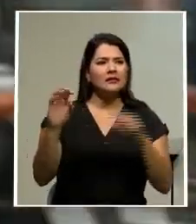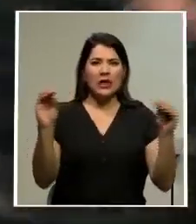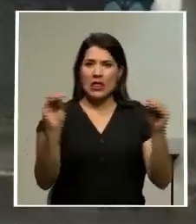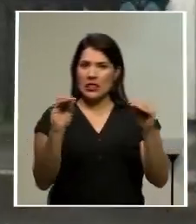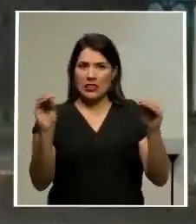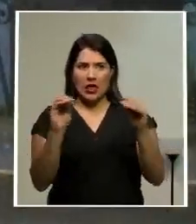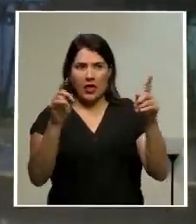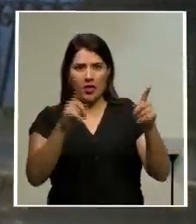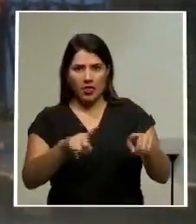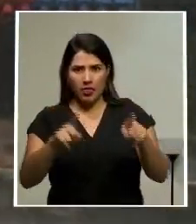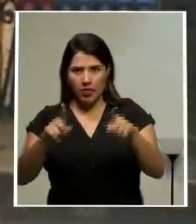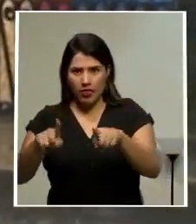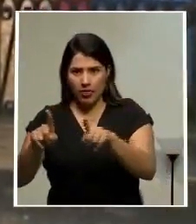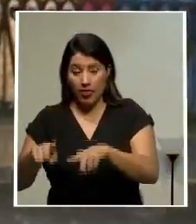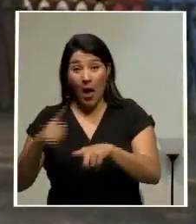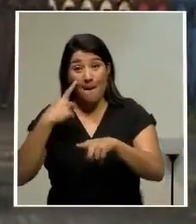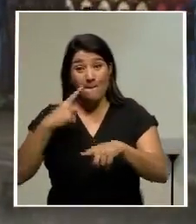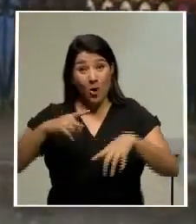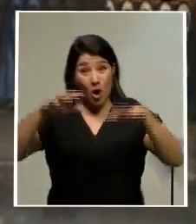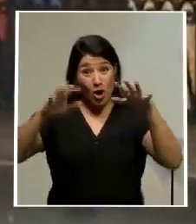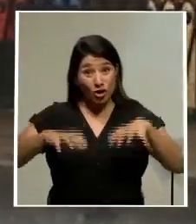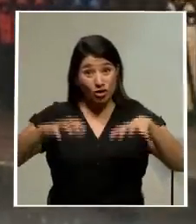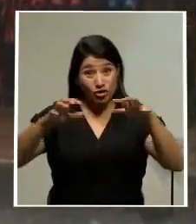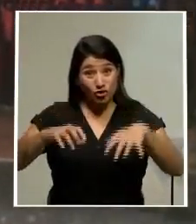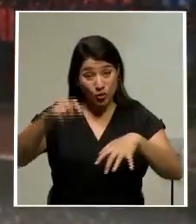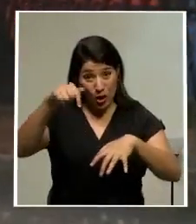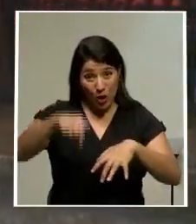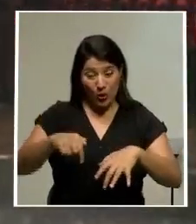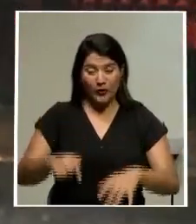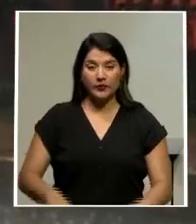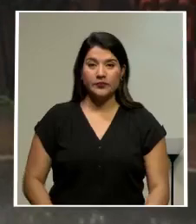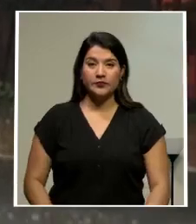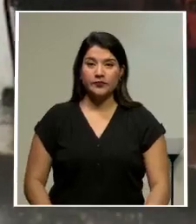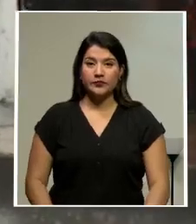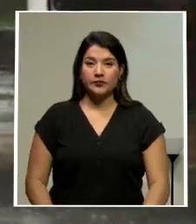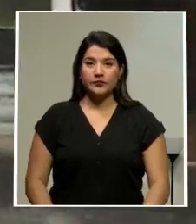presentados por el paso de la onda tropical número 21.